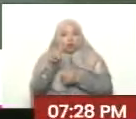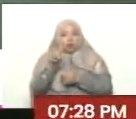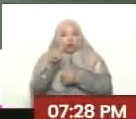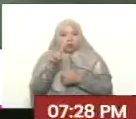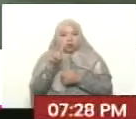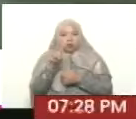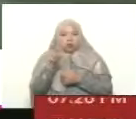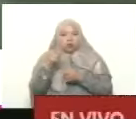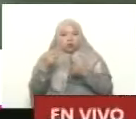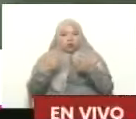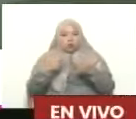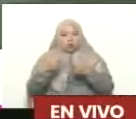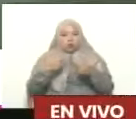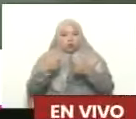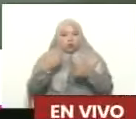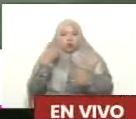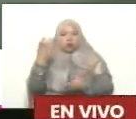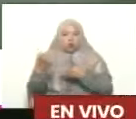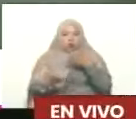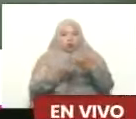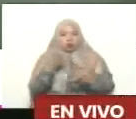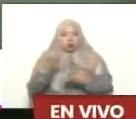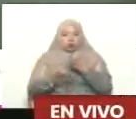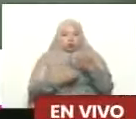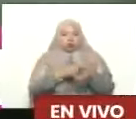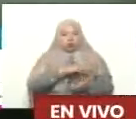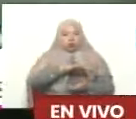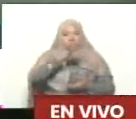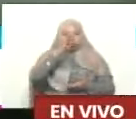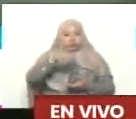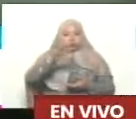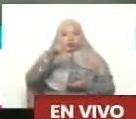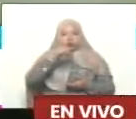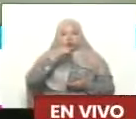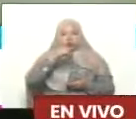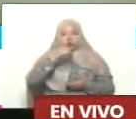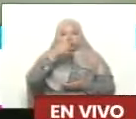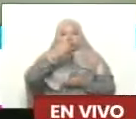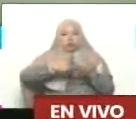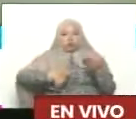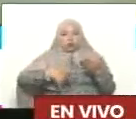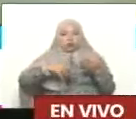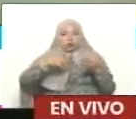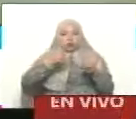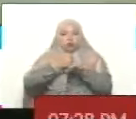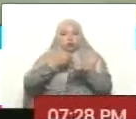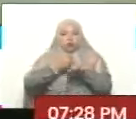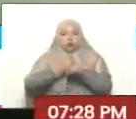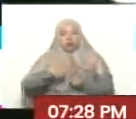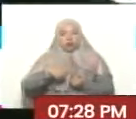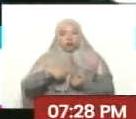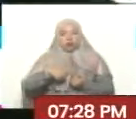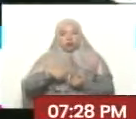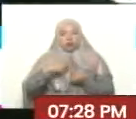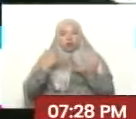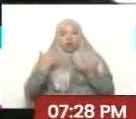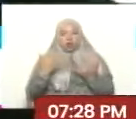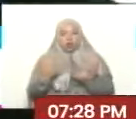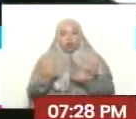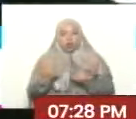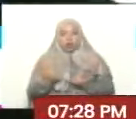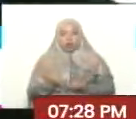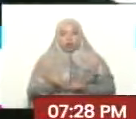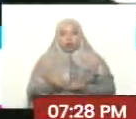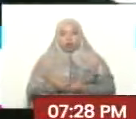por provocar incendios forestales. La información fue confirmada por José, Josué Lorca, ministro de ecosocialismo.